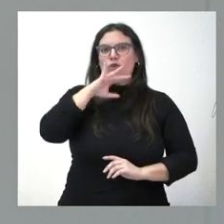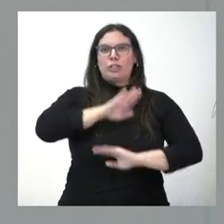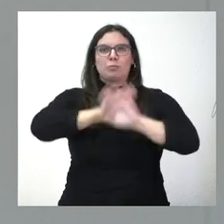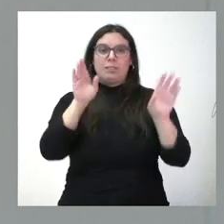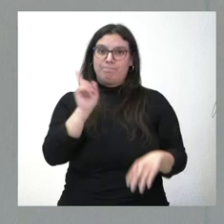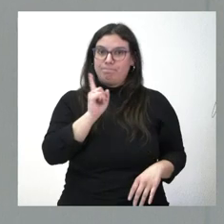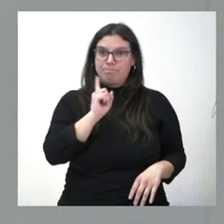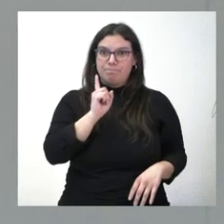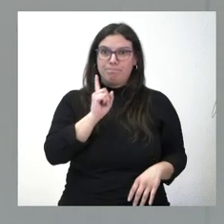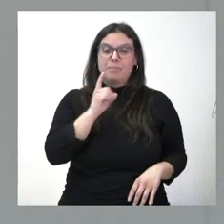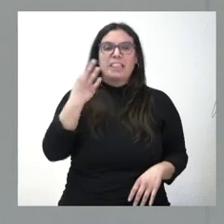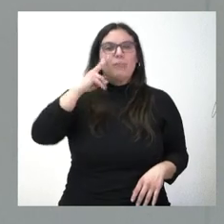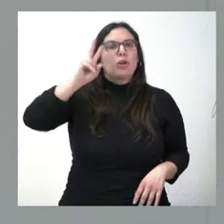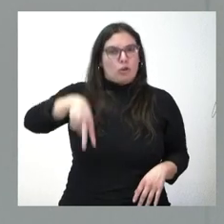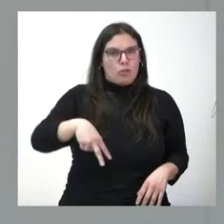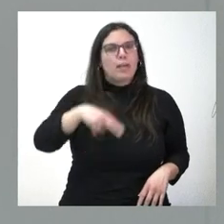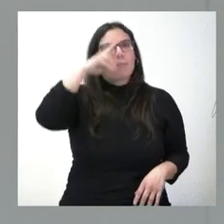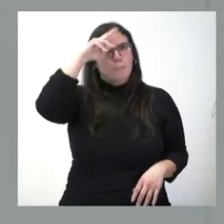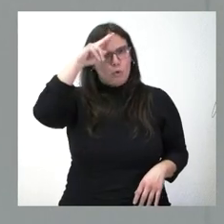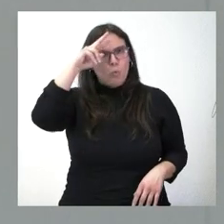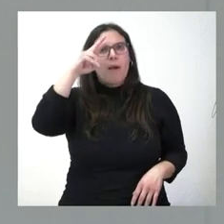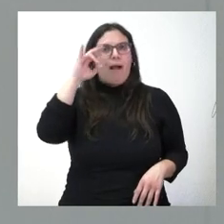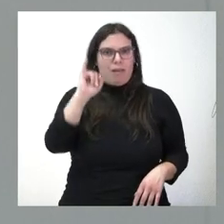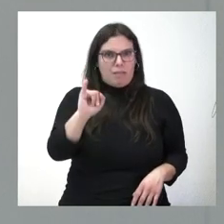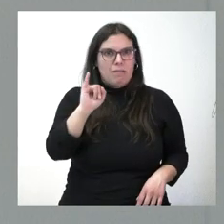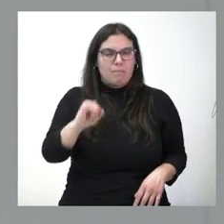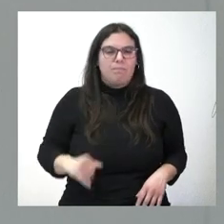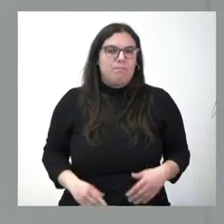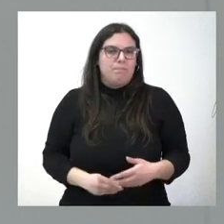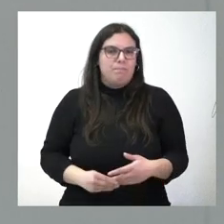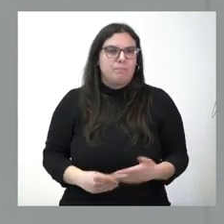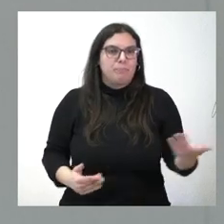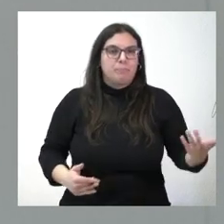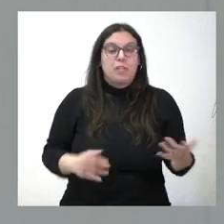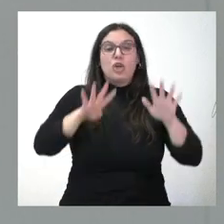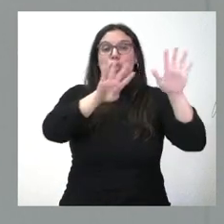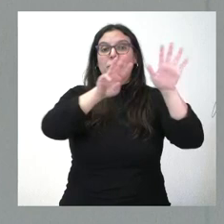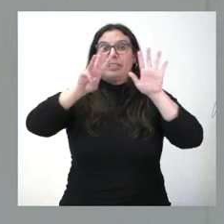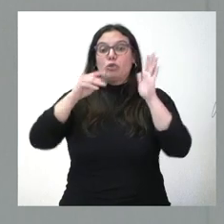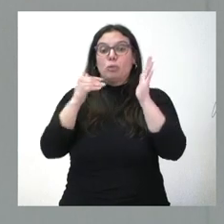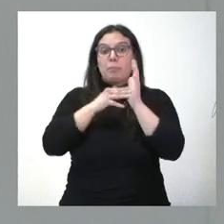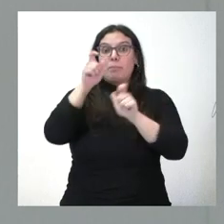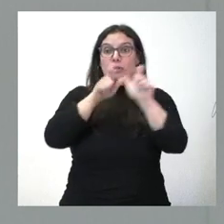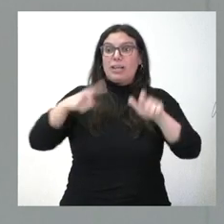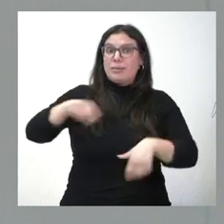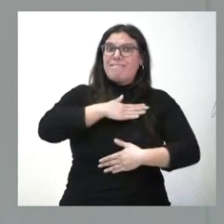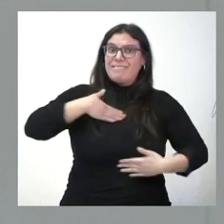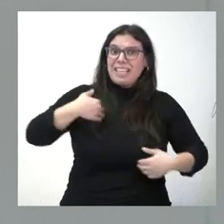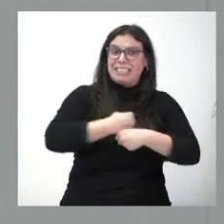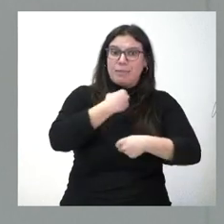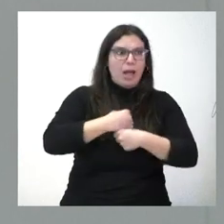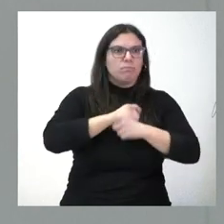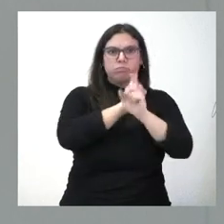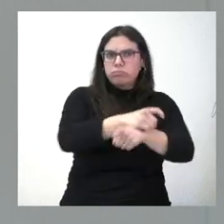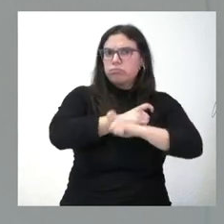elemento que tenemos que reconocer y esa es una preocupación que tenemos en Castilla y León 98.000 personas que deseando trabajar no pueden trabajar y que